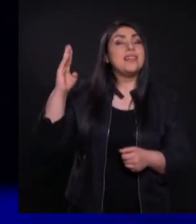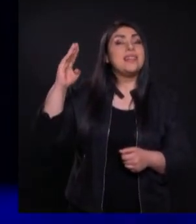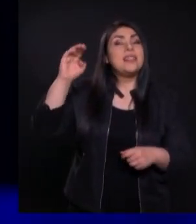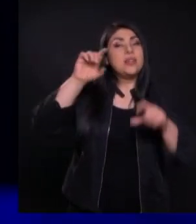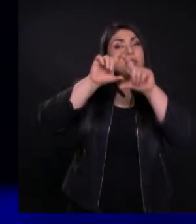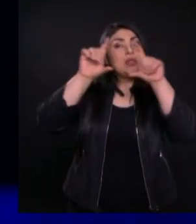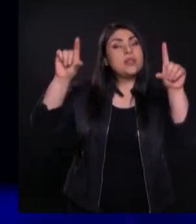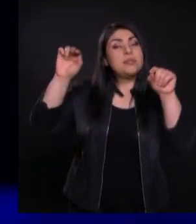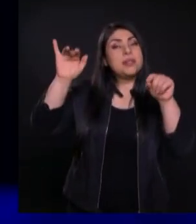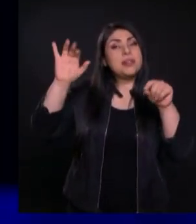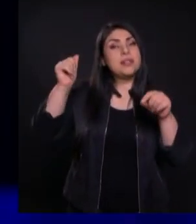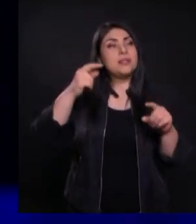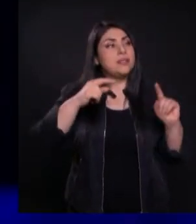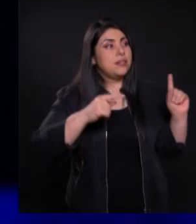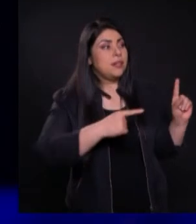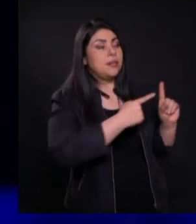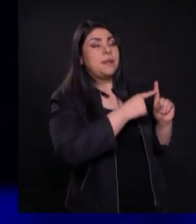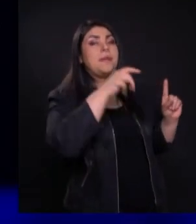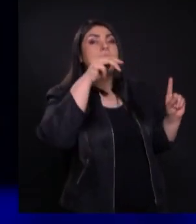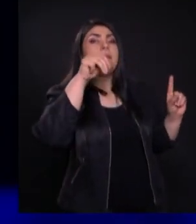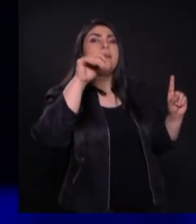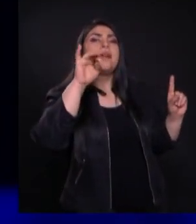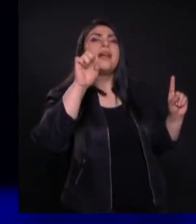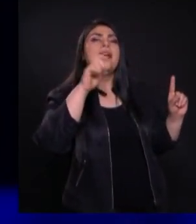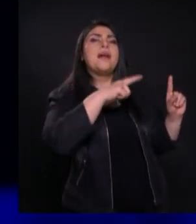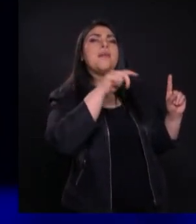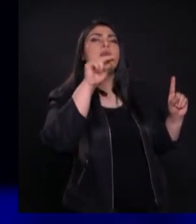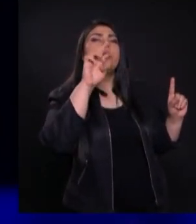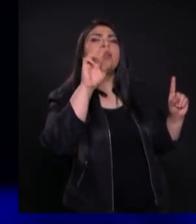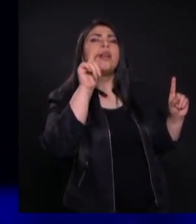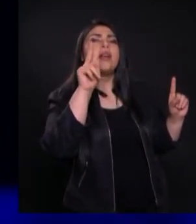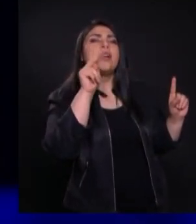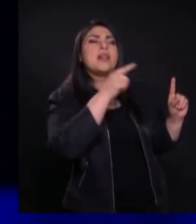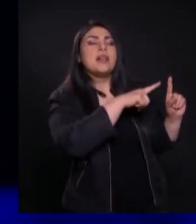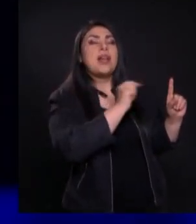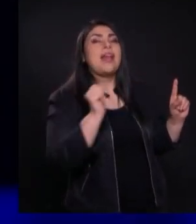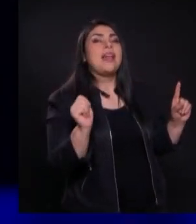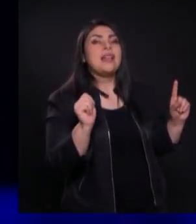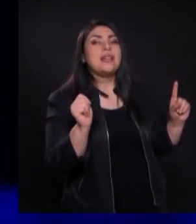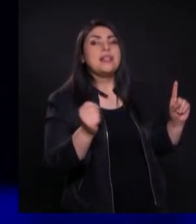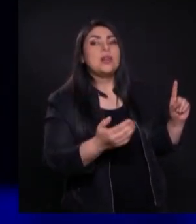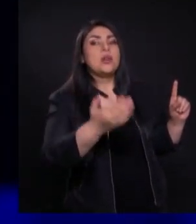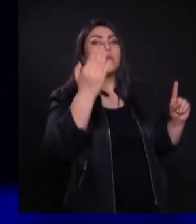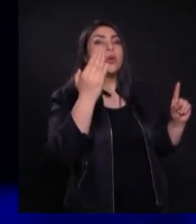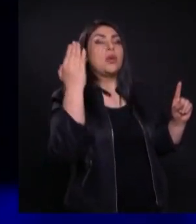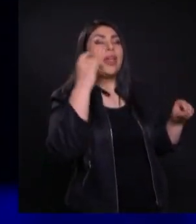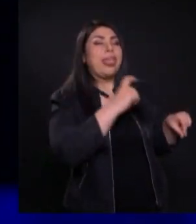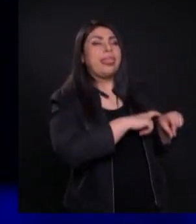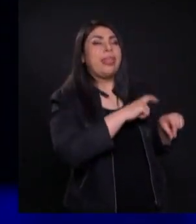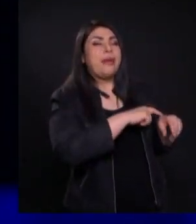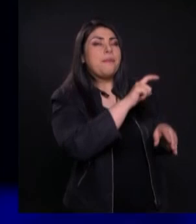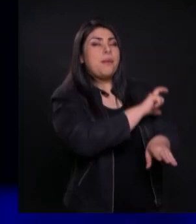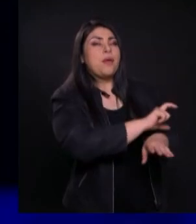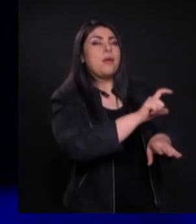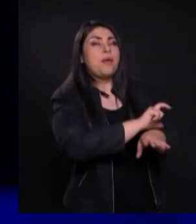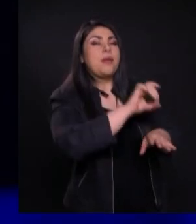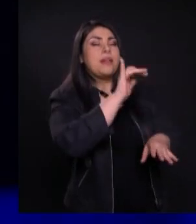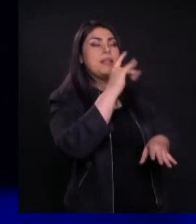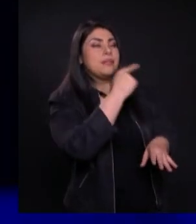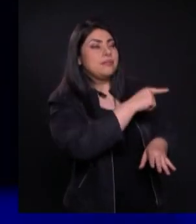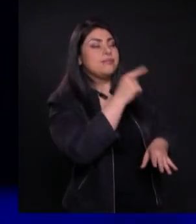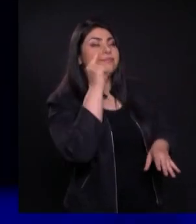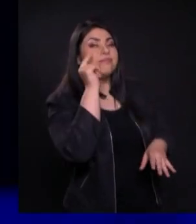a Mike Murray Responsable de marketing de Apple En la época de la computadora Lisa El haber